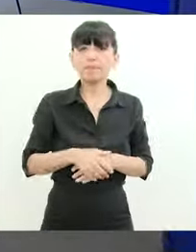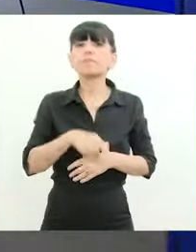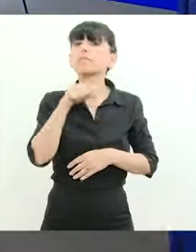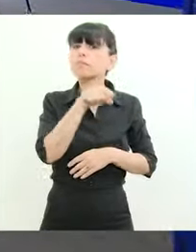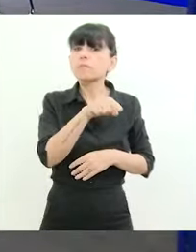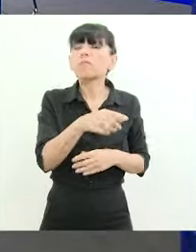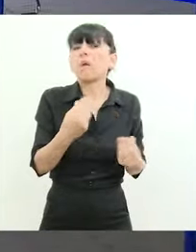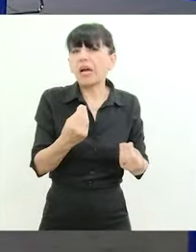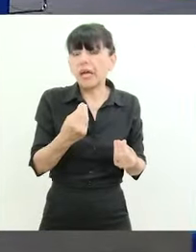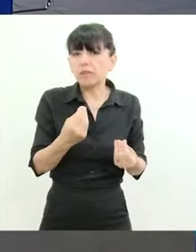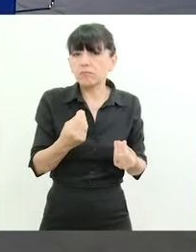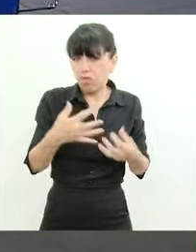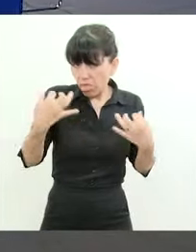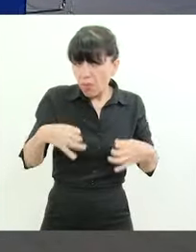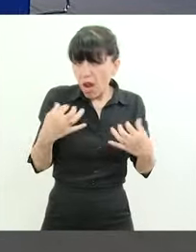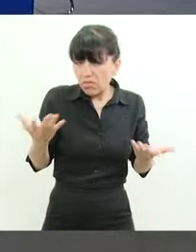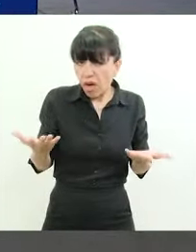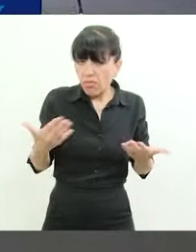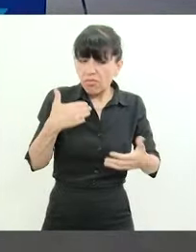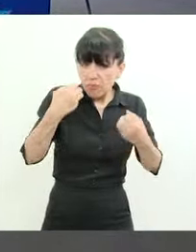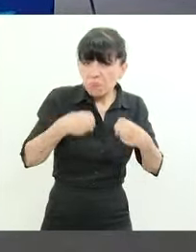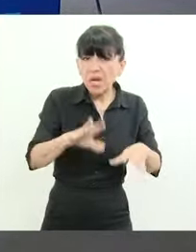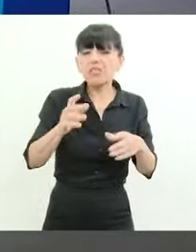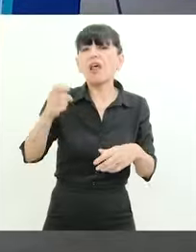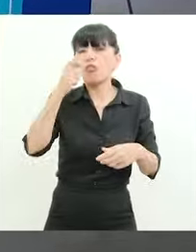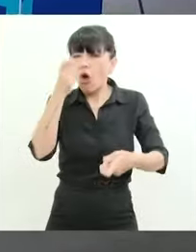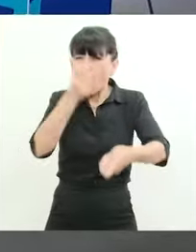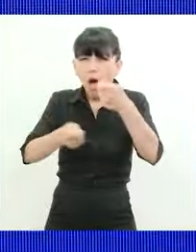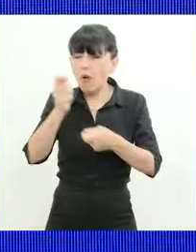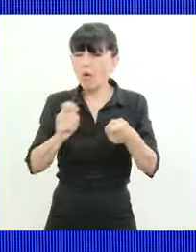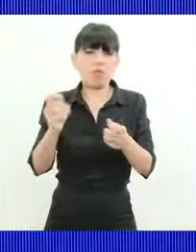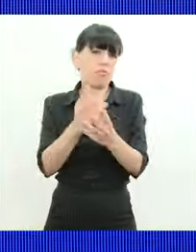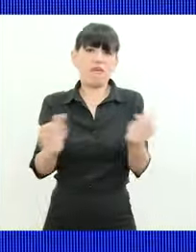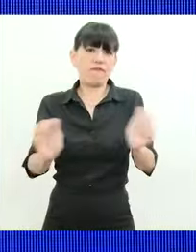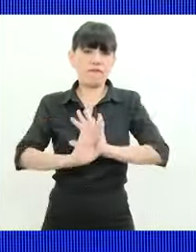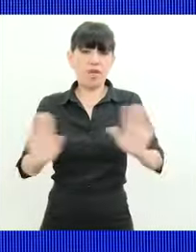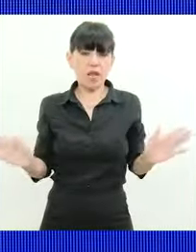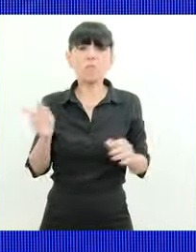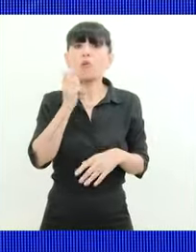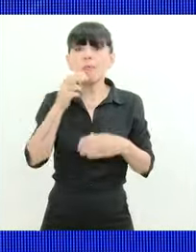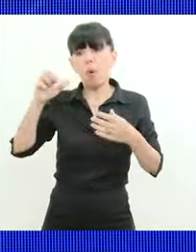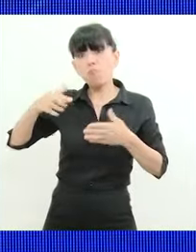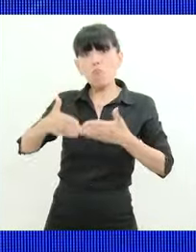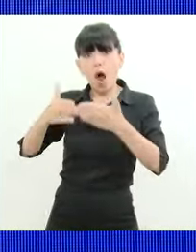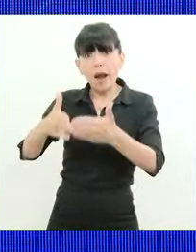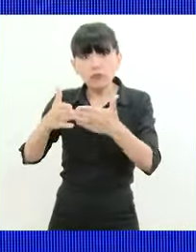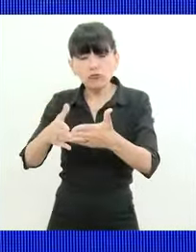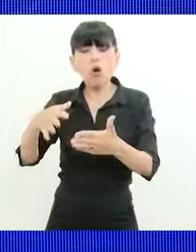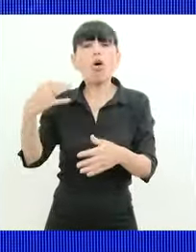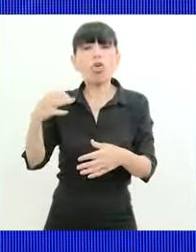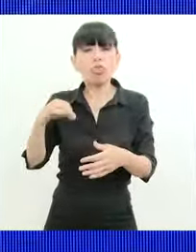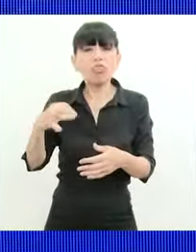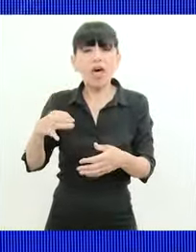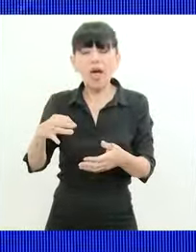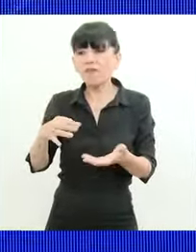de verdad en la agenda nacional la lucha contra el narcotráfico en Rosario escáner obligatorio en los puertos en